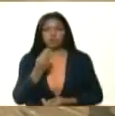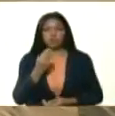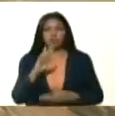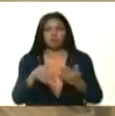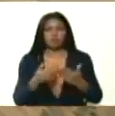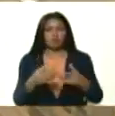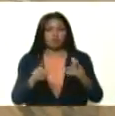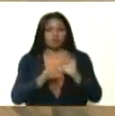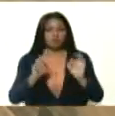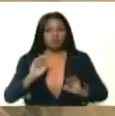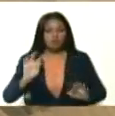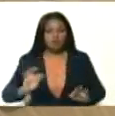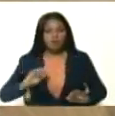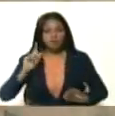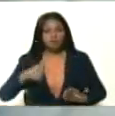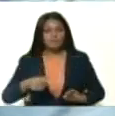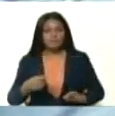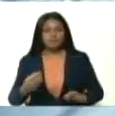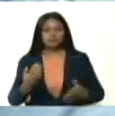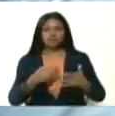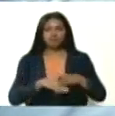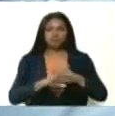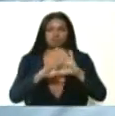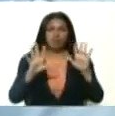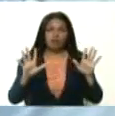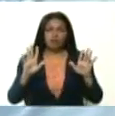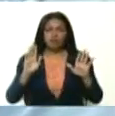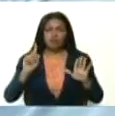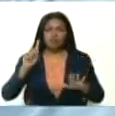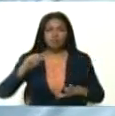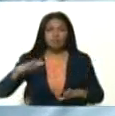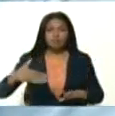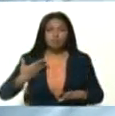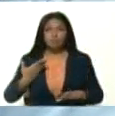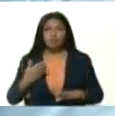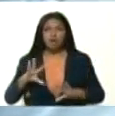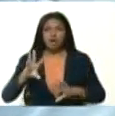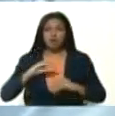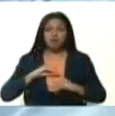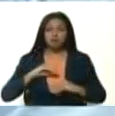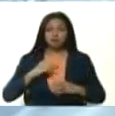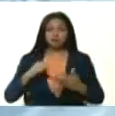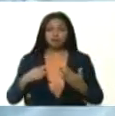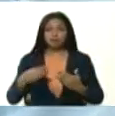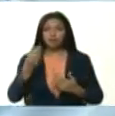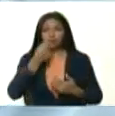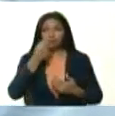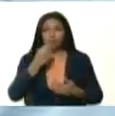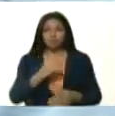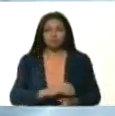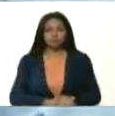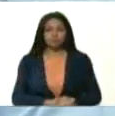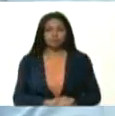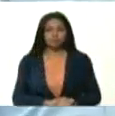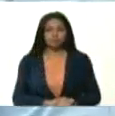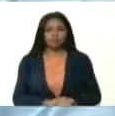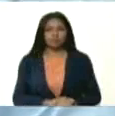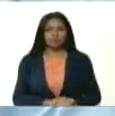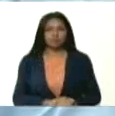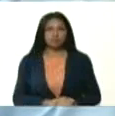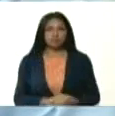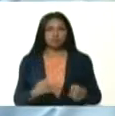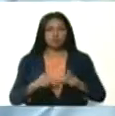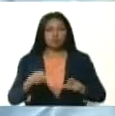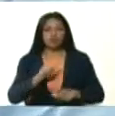directamente y en donde inclusive ellos pueden también adquirir alimentos, ¿verdad?, de las redes